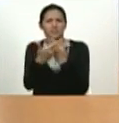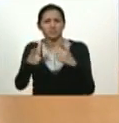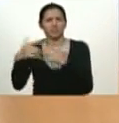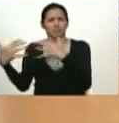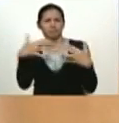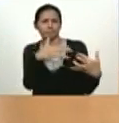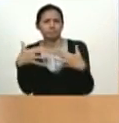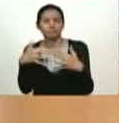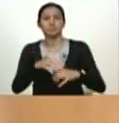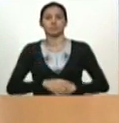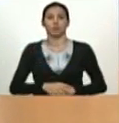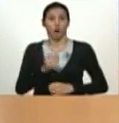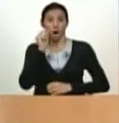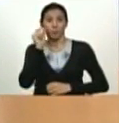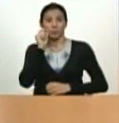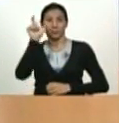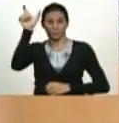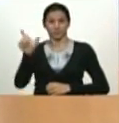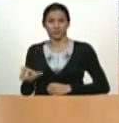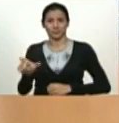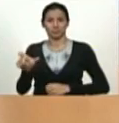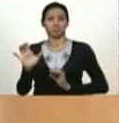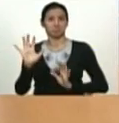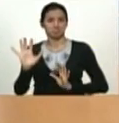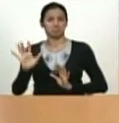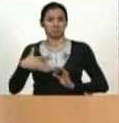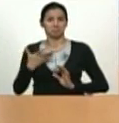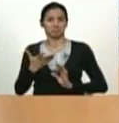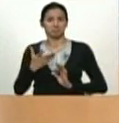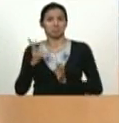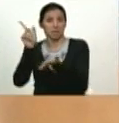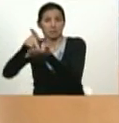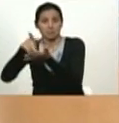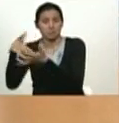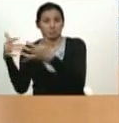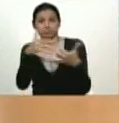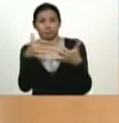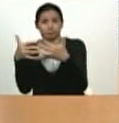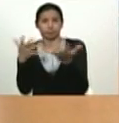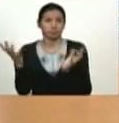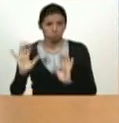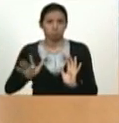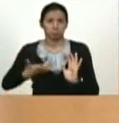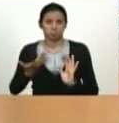Ese artista pudo estar en el ejército y murió casi a los 90 años.